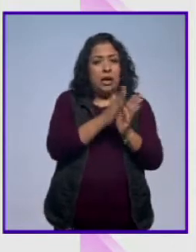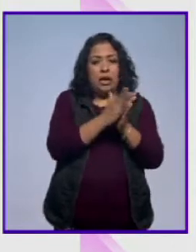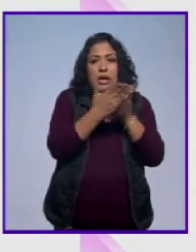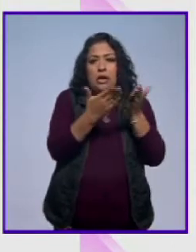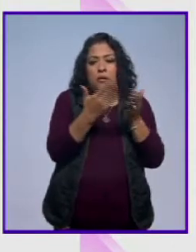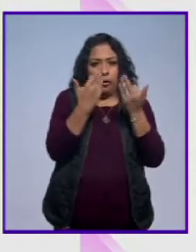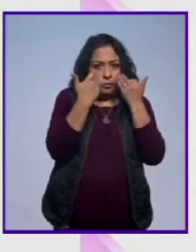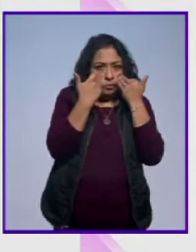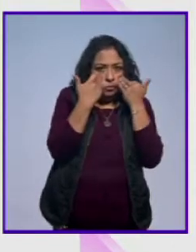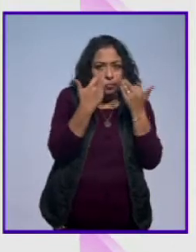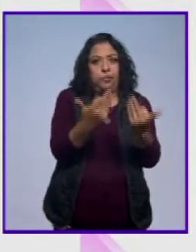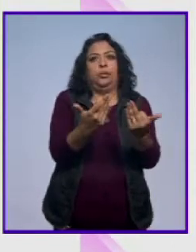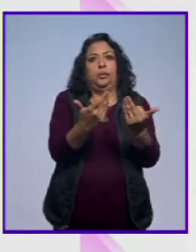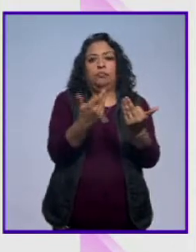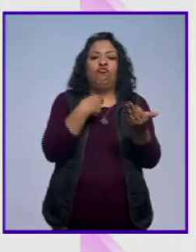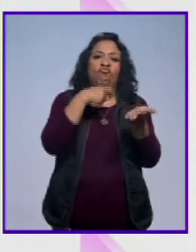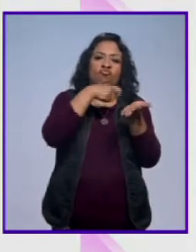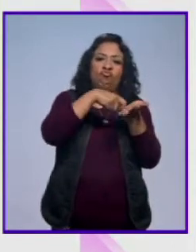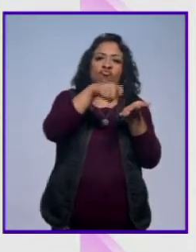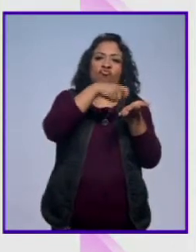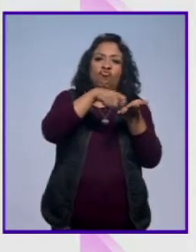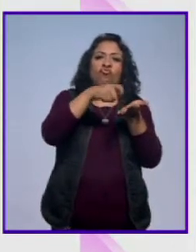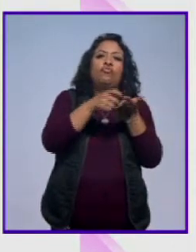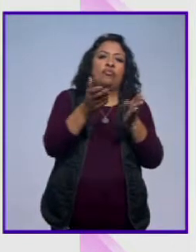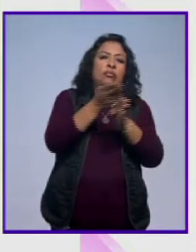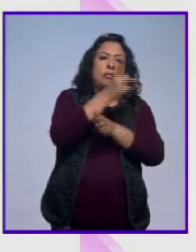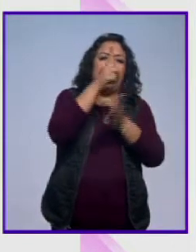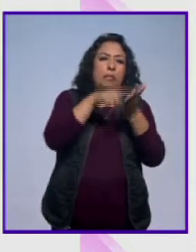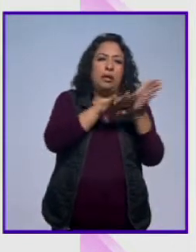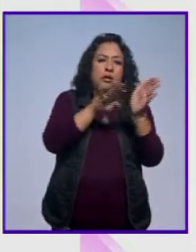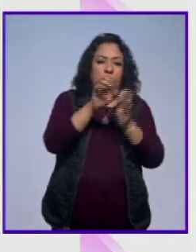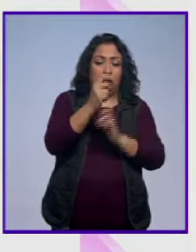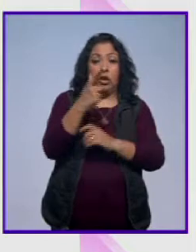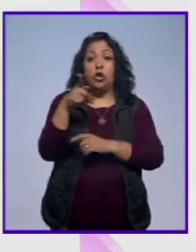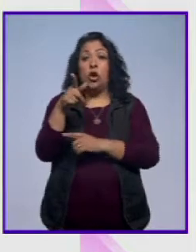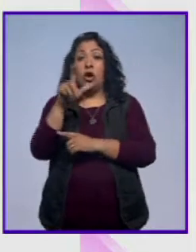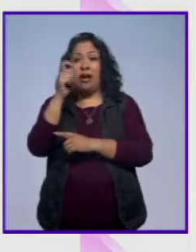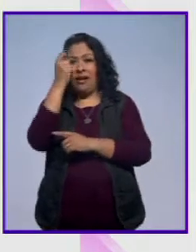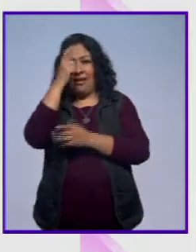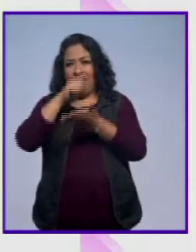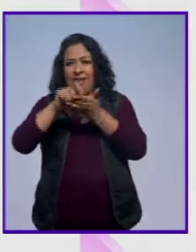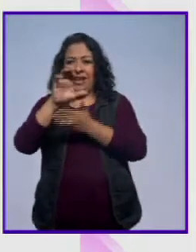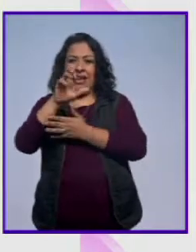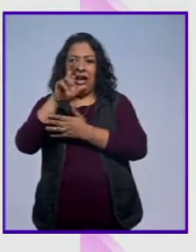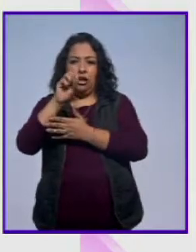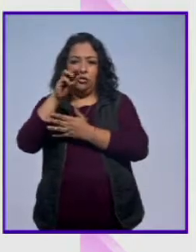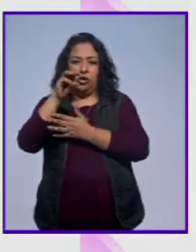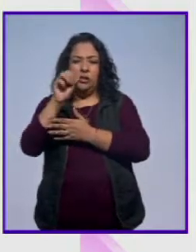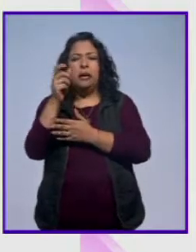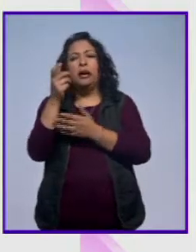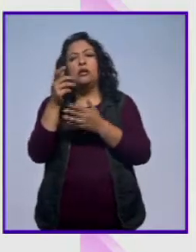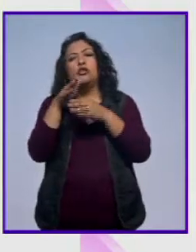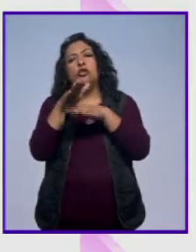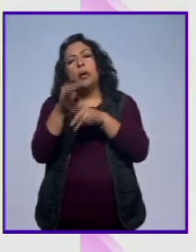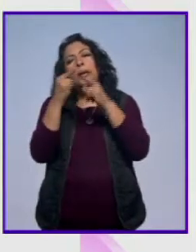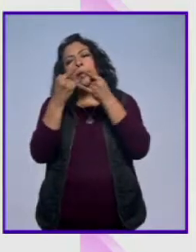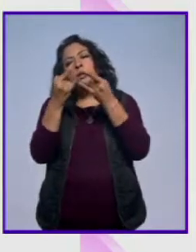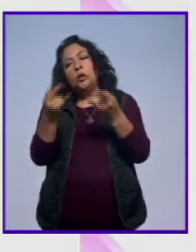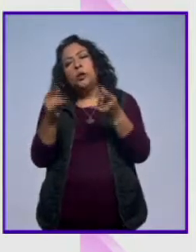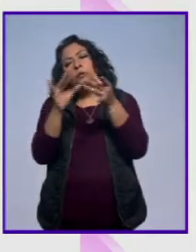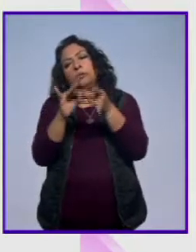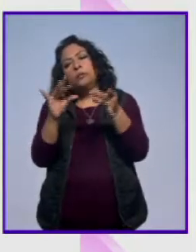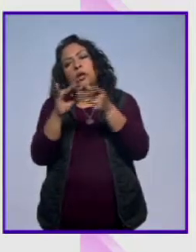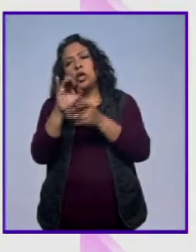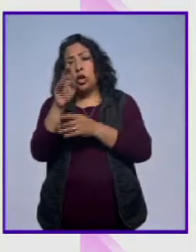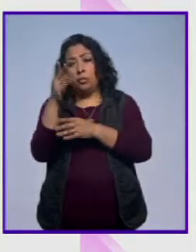testimonial de la época. Carlos Monsiváis escribe algunas crónicas, pero no